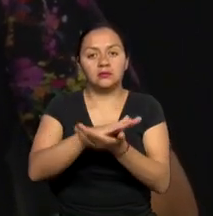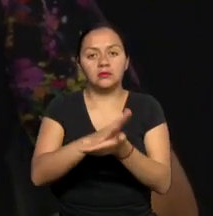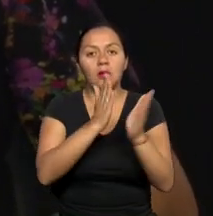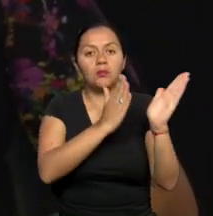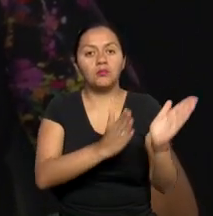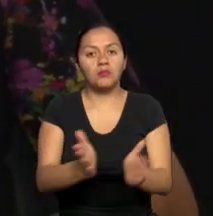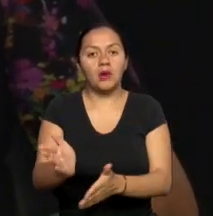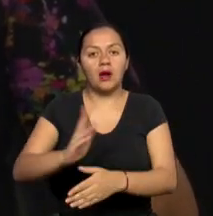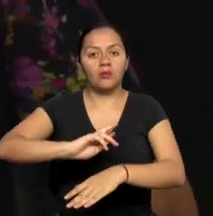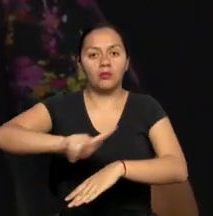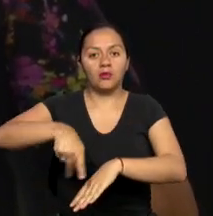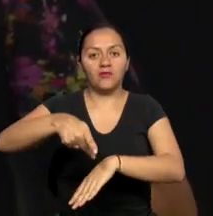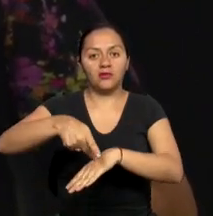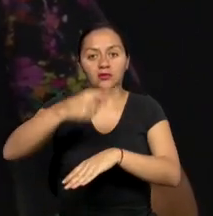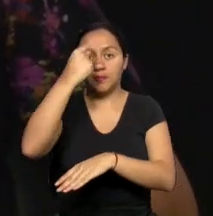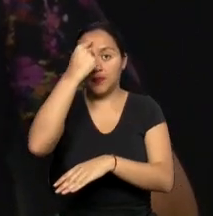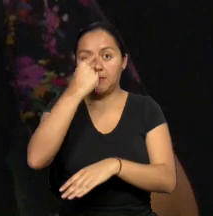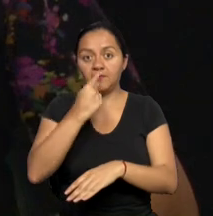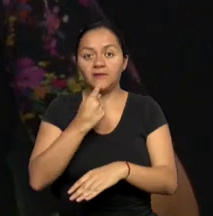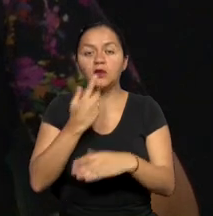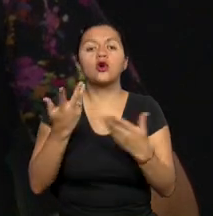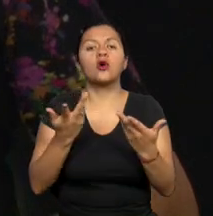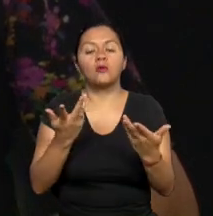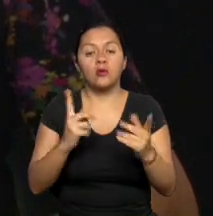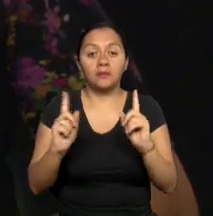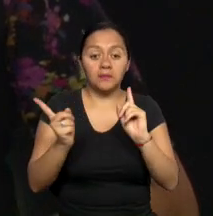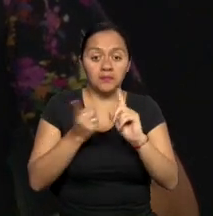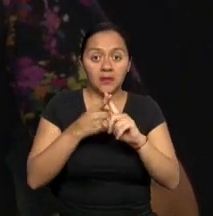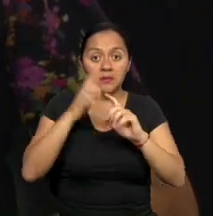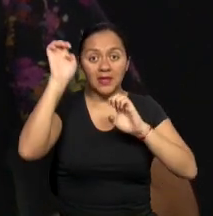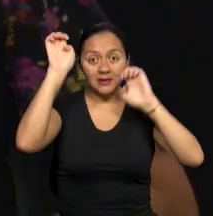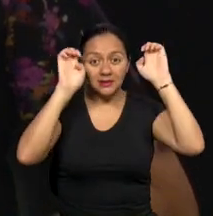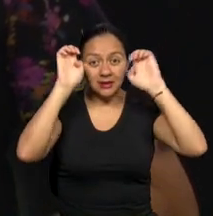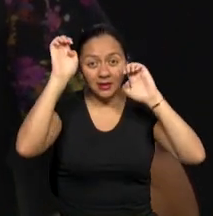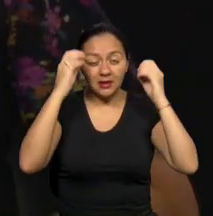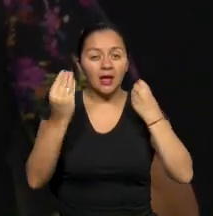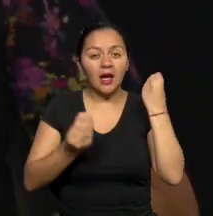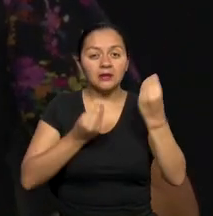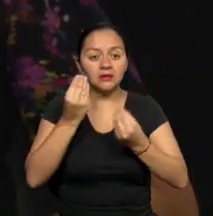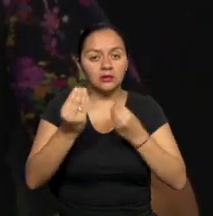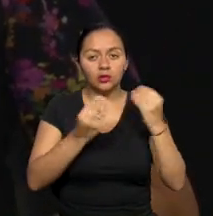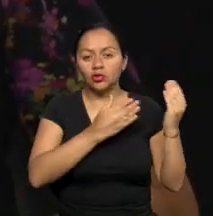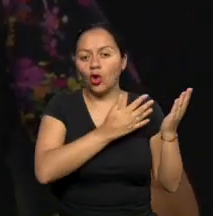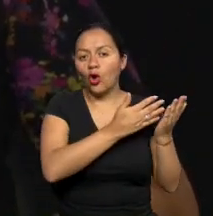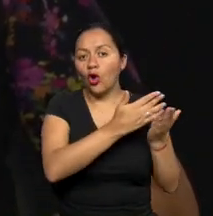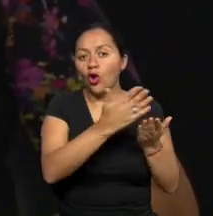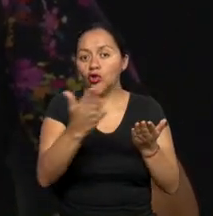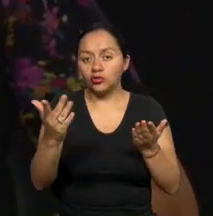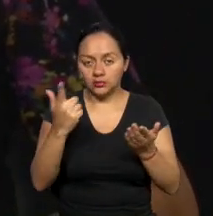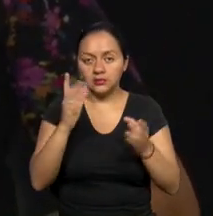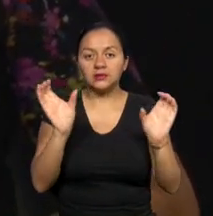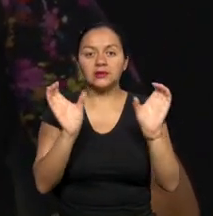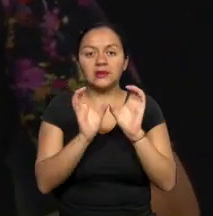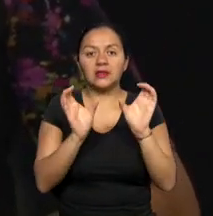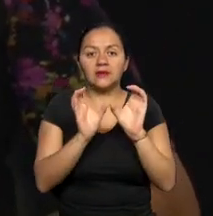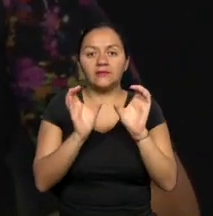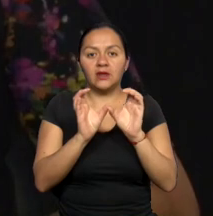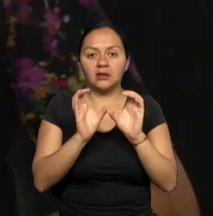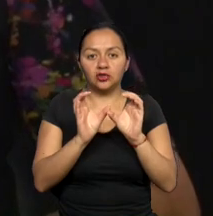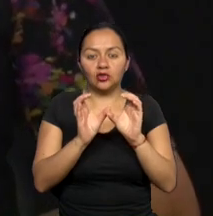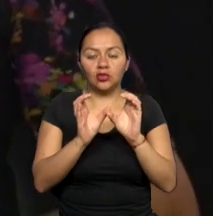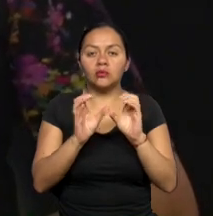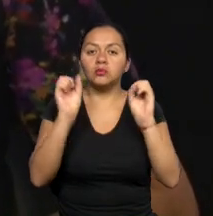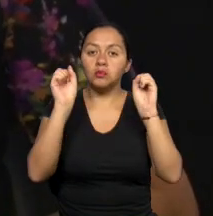de profesionalización. Una de las estrategias de este plan de profesionalización es la certificación de competencias